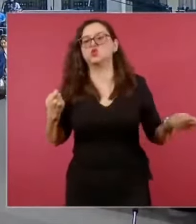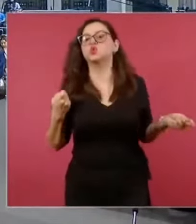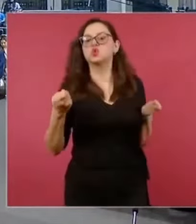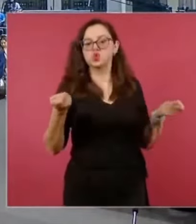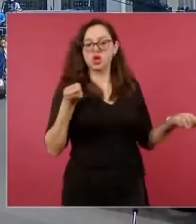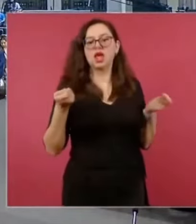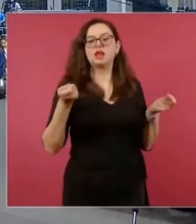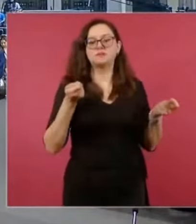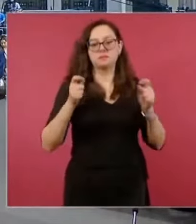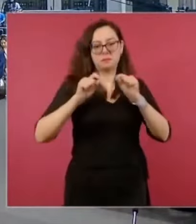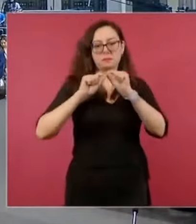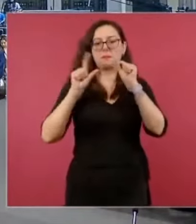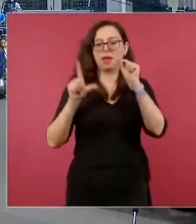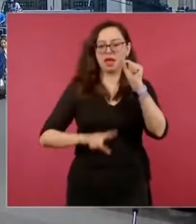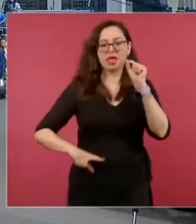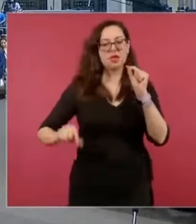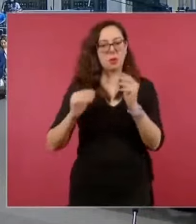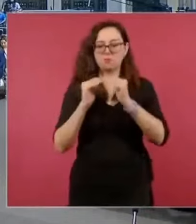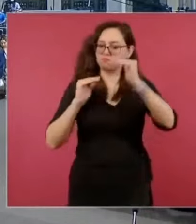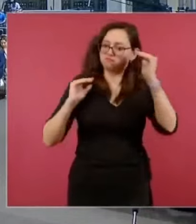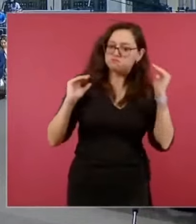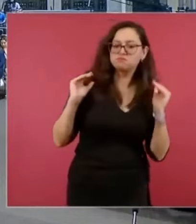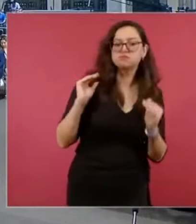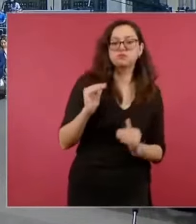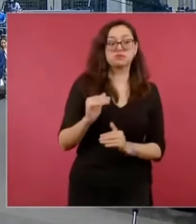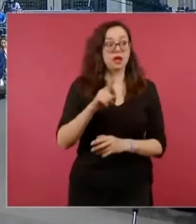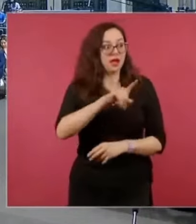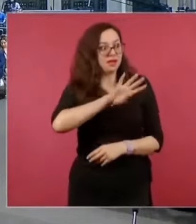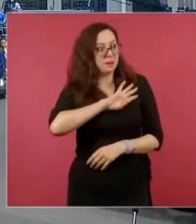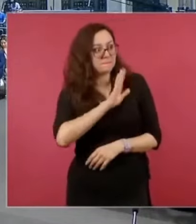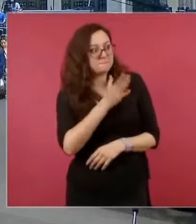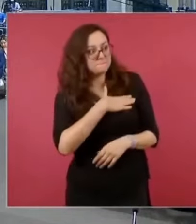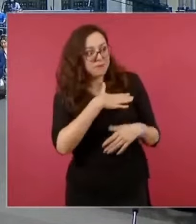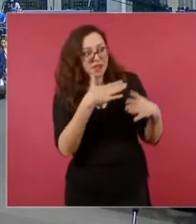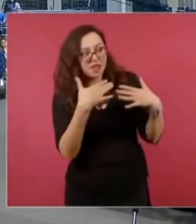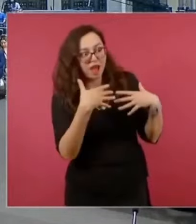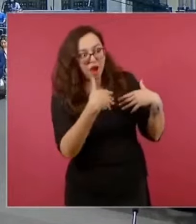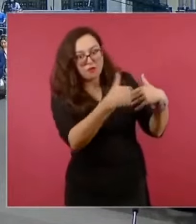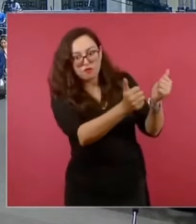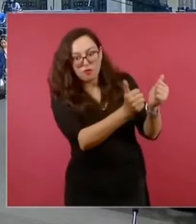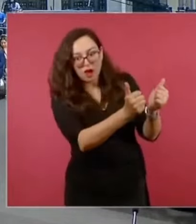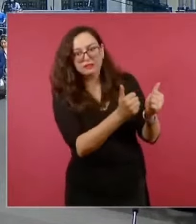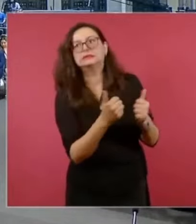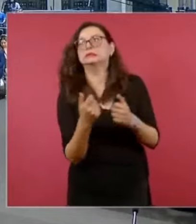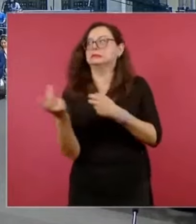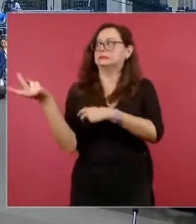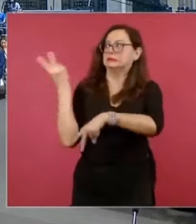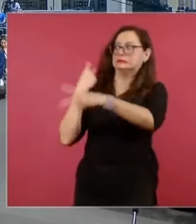colonia, aprovechando de que ya se había ido a España.